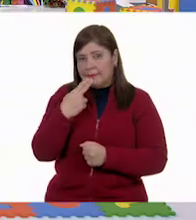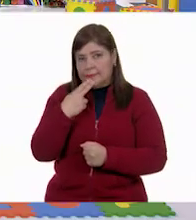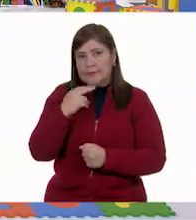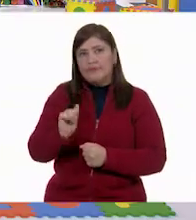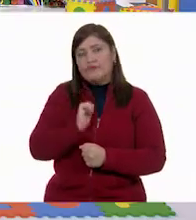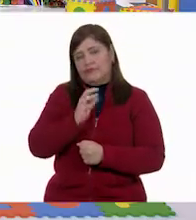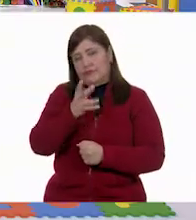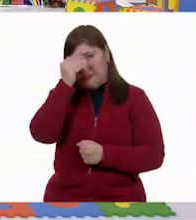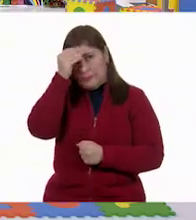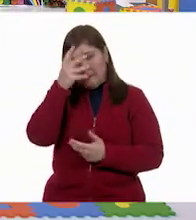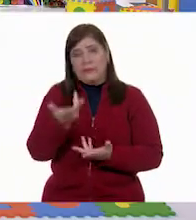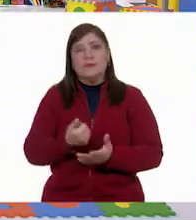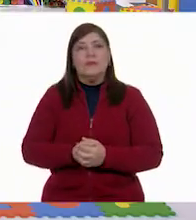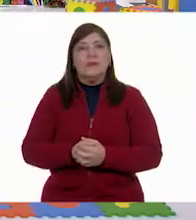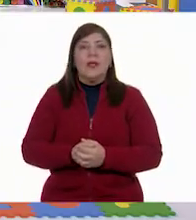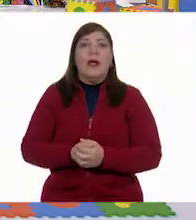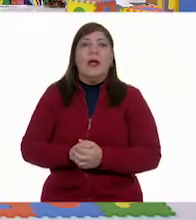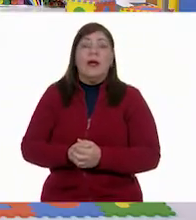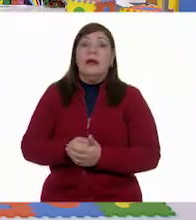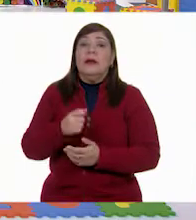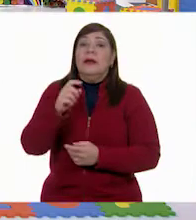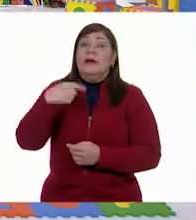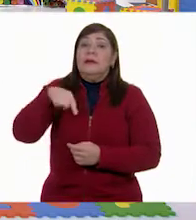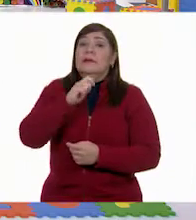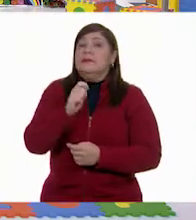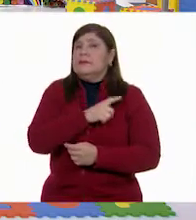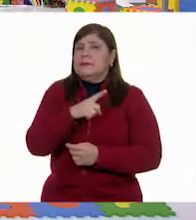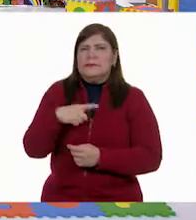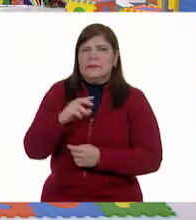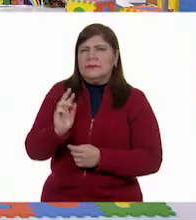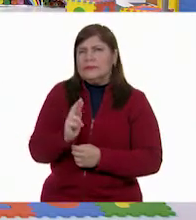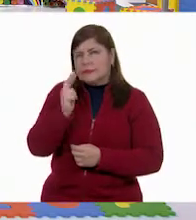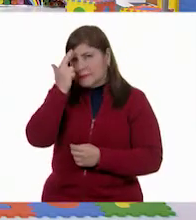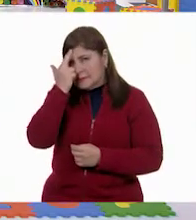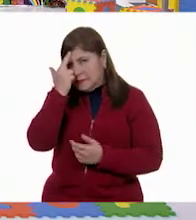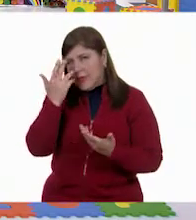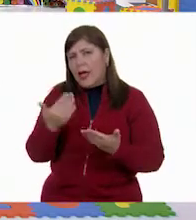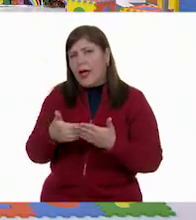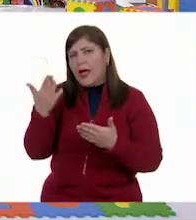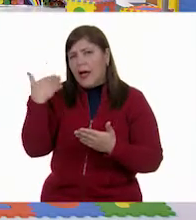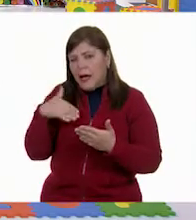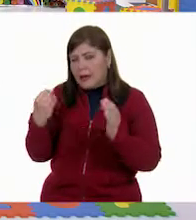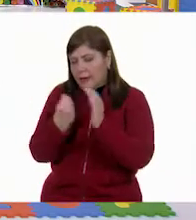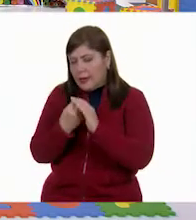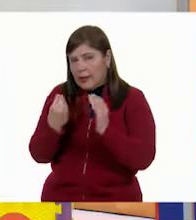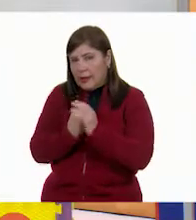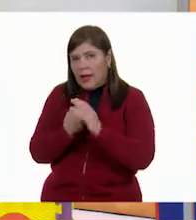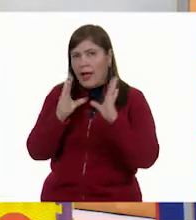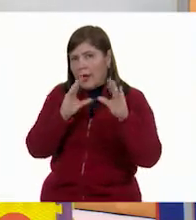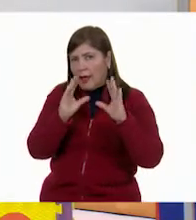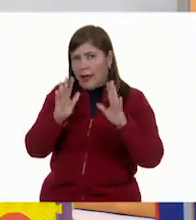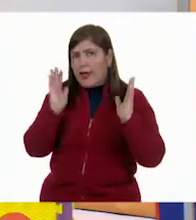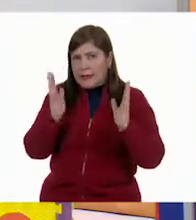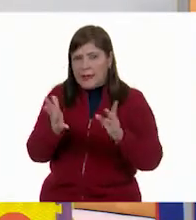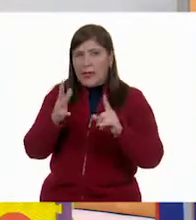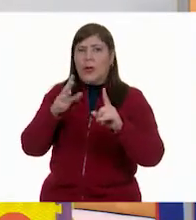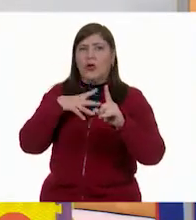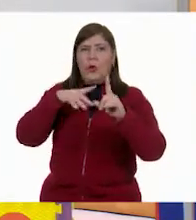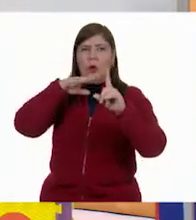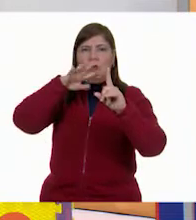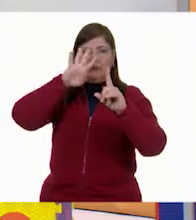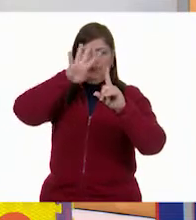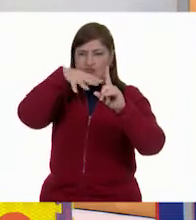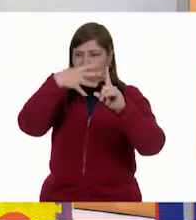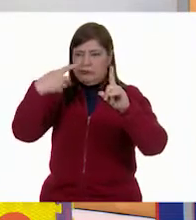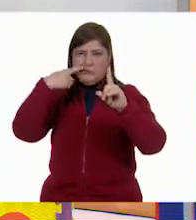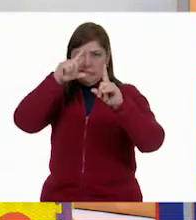Pero muy bien, vamos a recordar un poco lo que estuvimos trabajando la sesión anterior con una gráfica de barras que nos